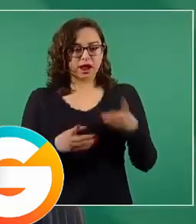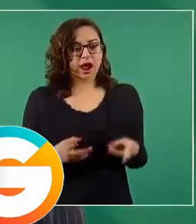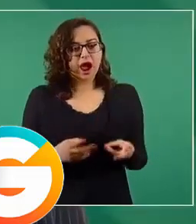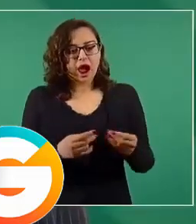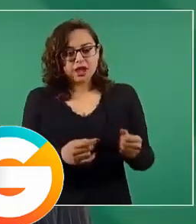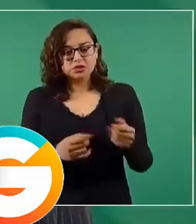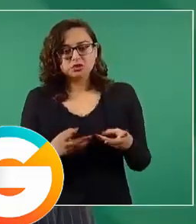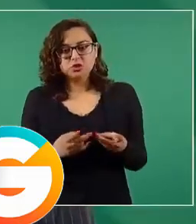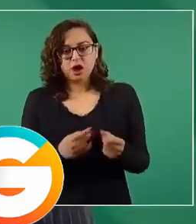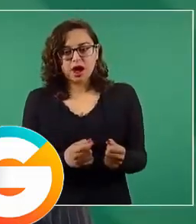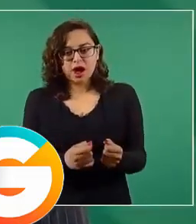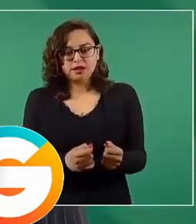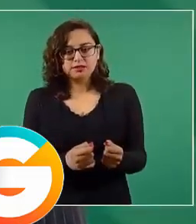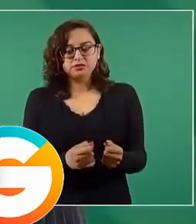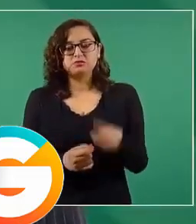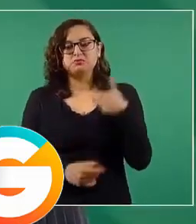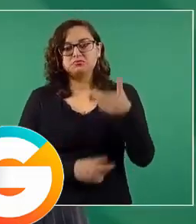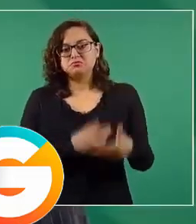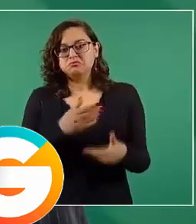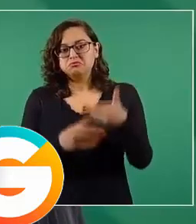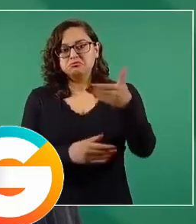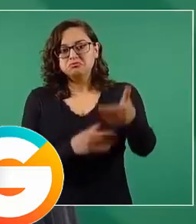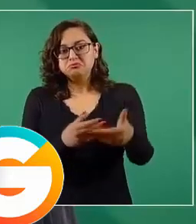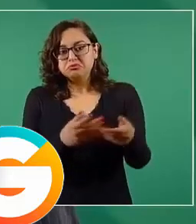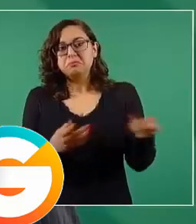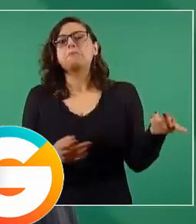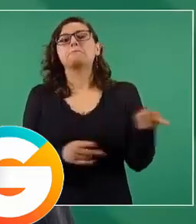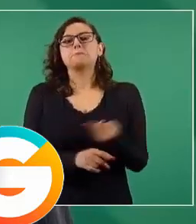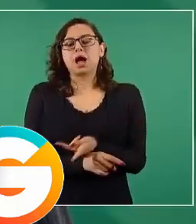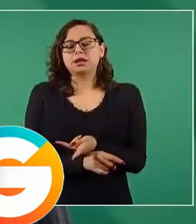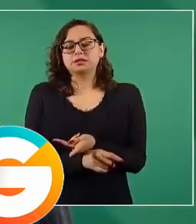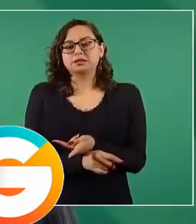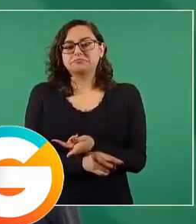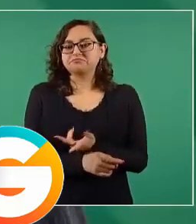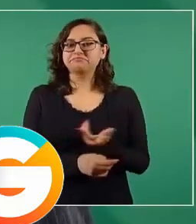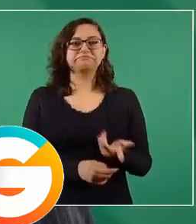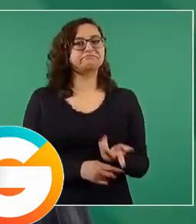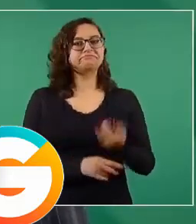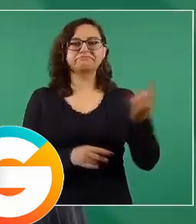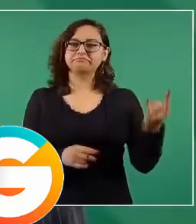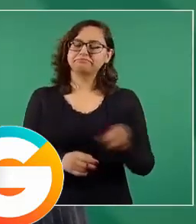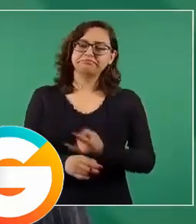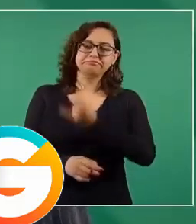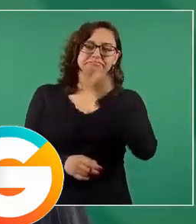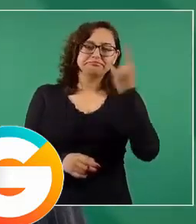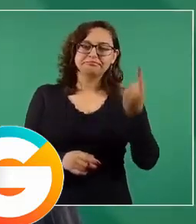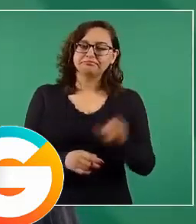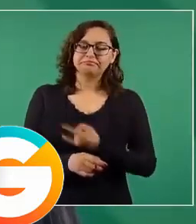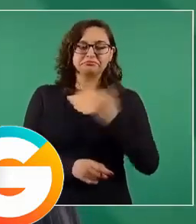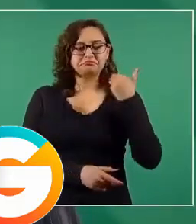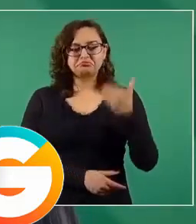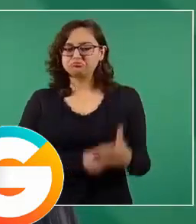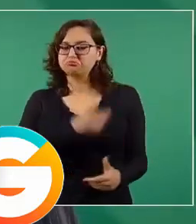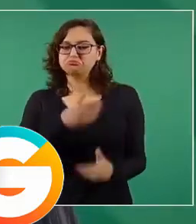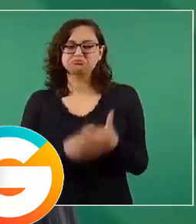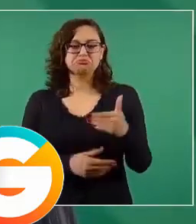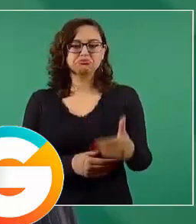los resultados, encontramos que no hay avances,